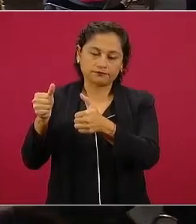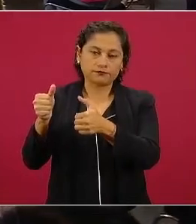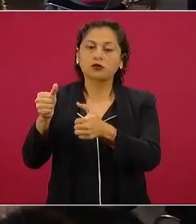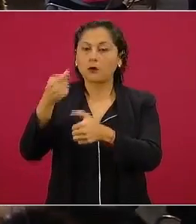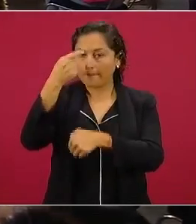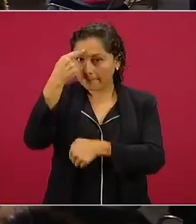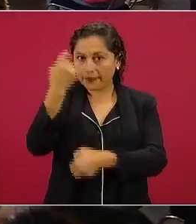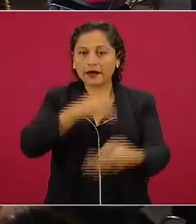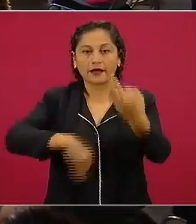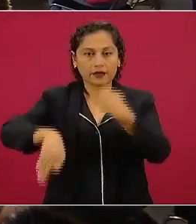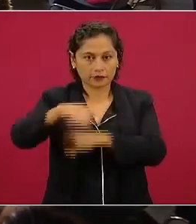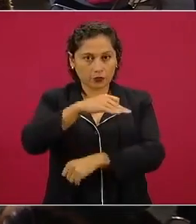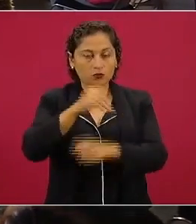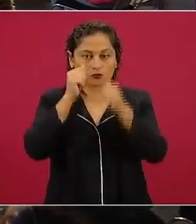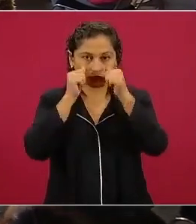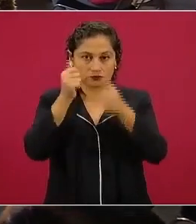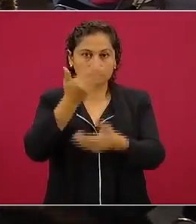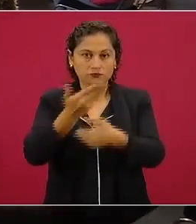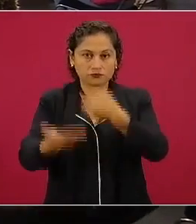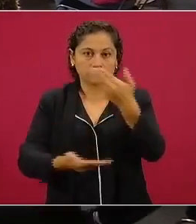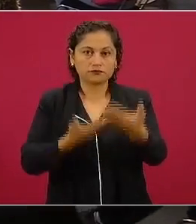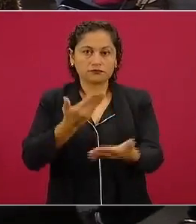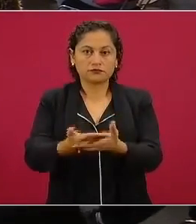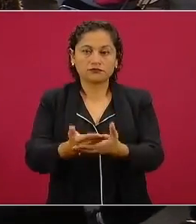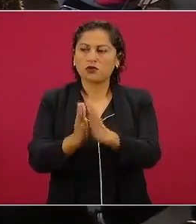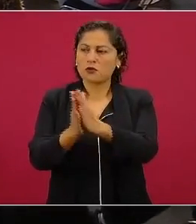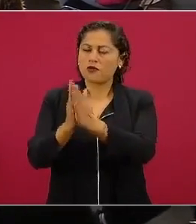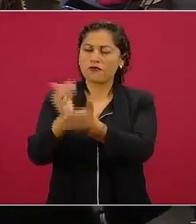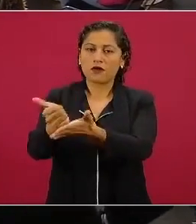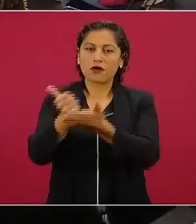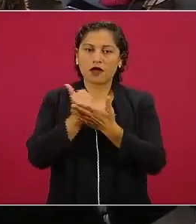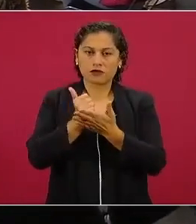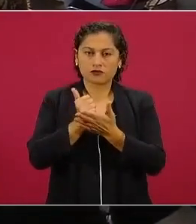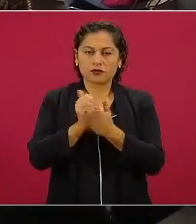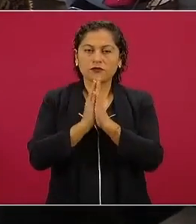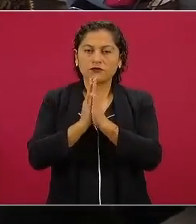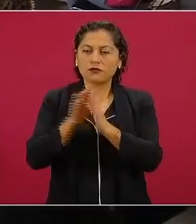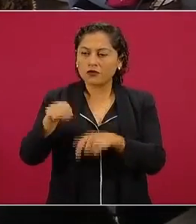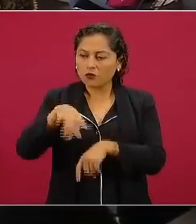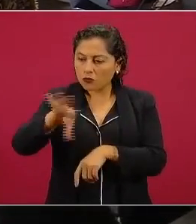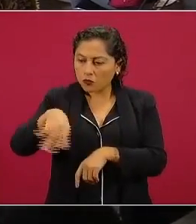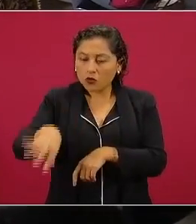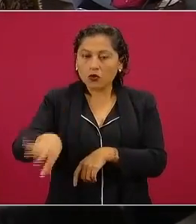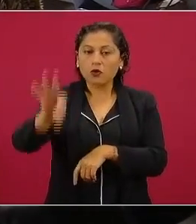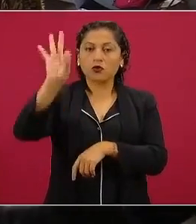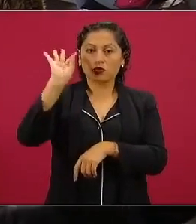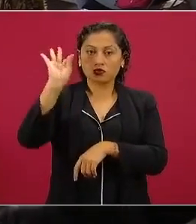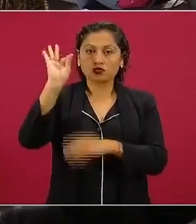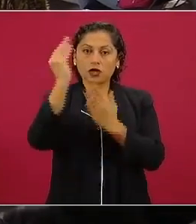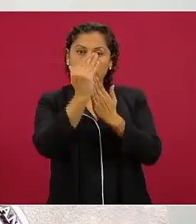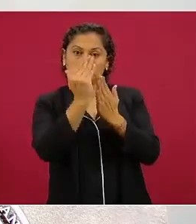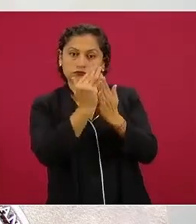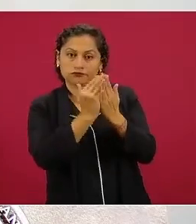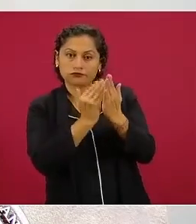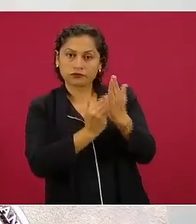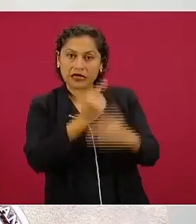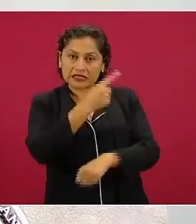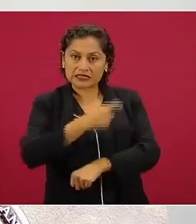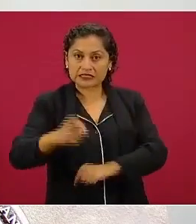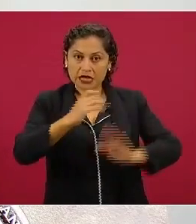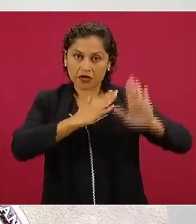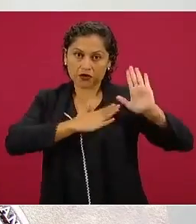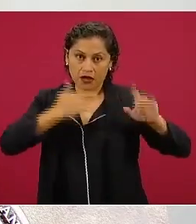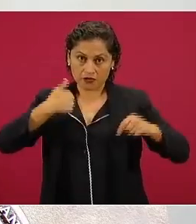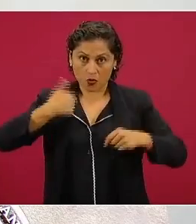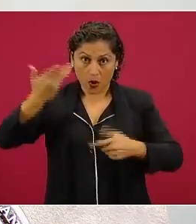que pusieran si encuentran los 100 compromisos, vamos de una vez